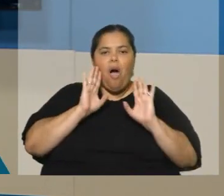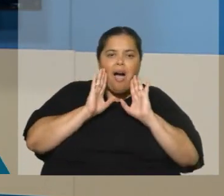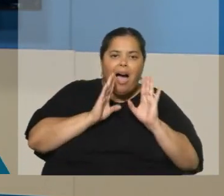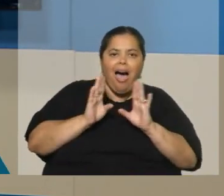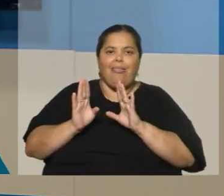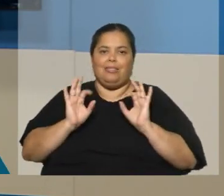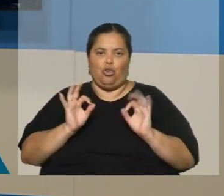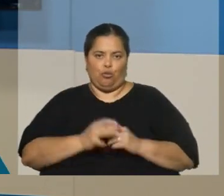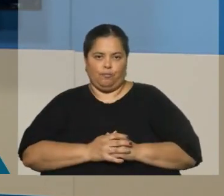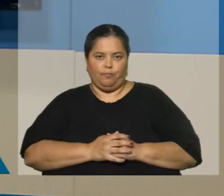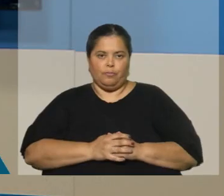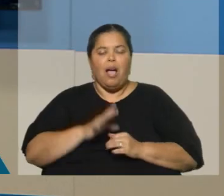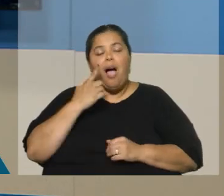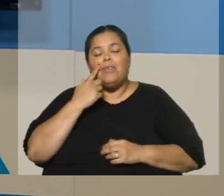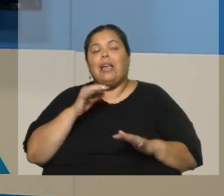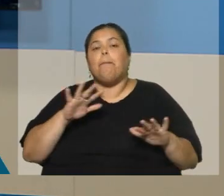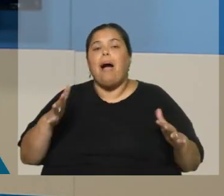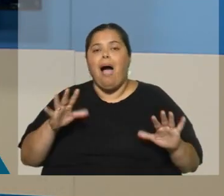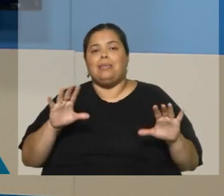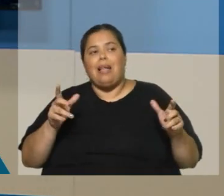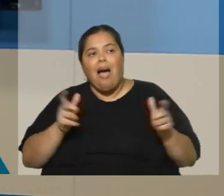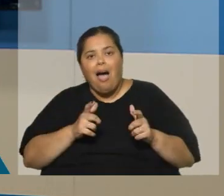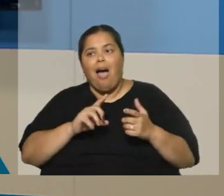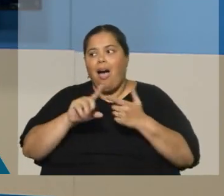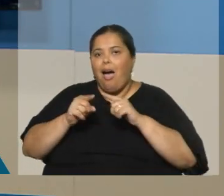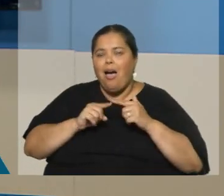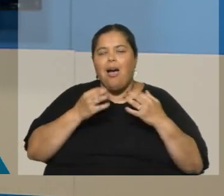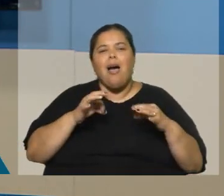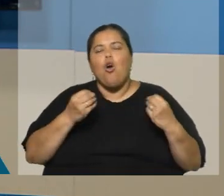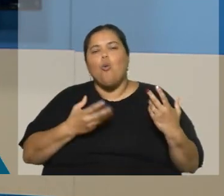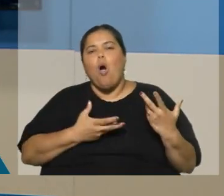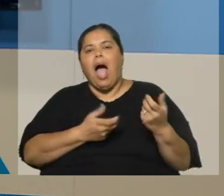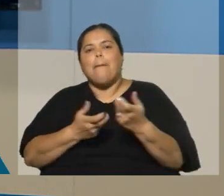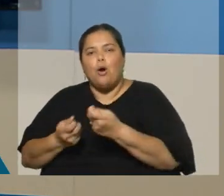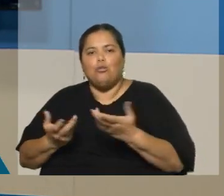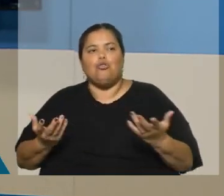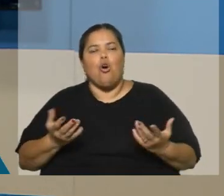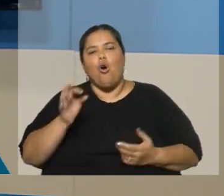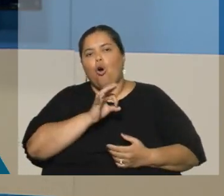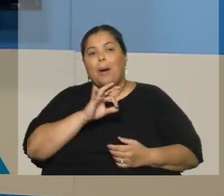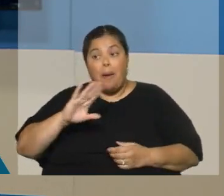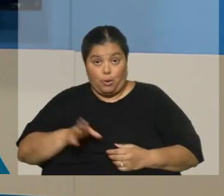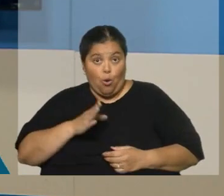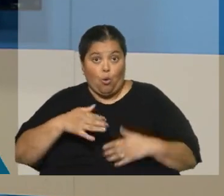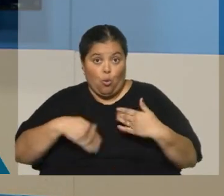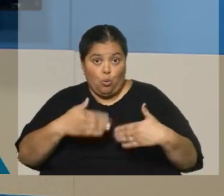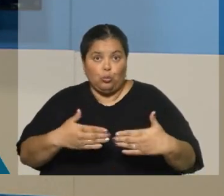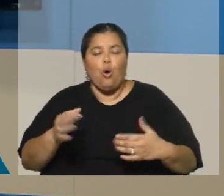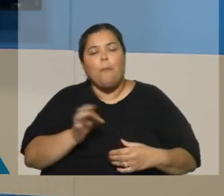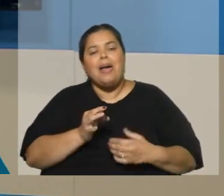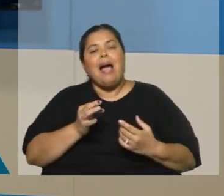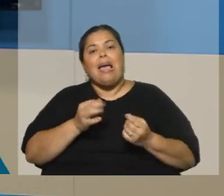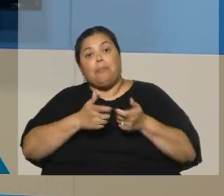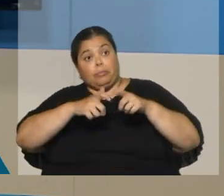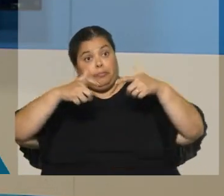qué puede pasar con la coyuntura en qué se les puede ayudar para que produzcan, para que los sectores